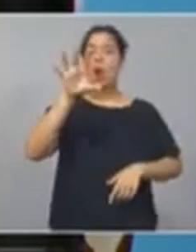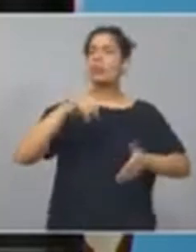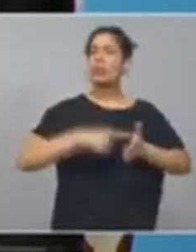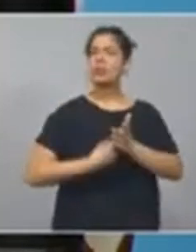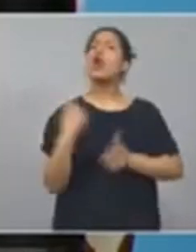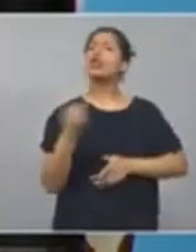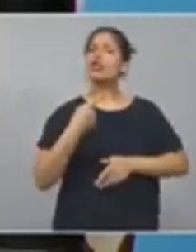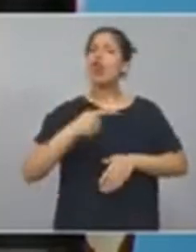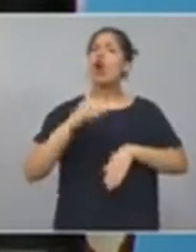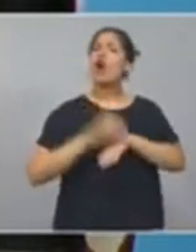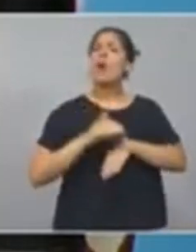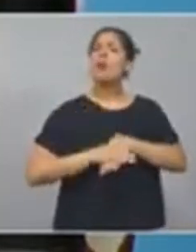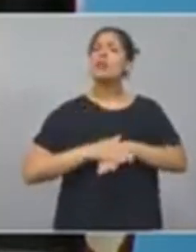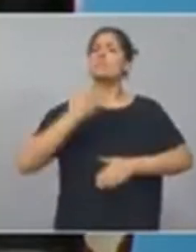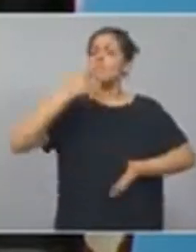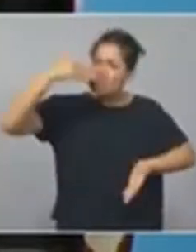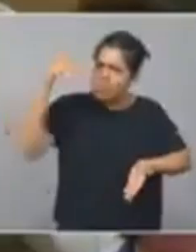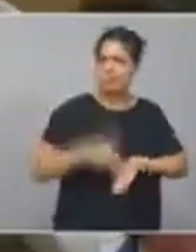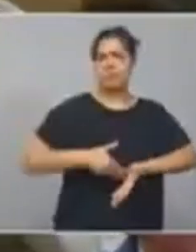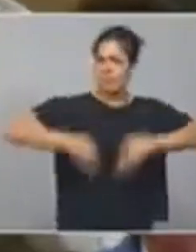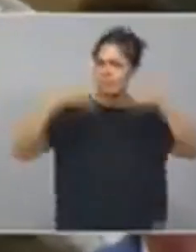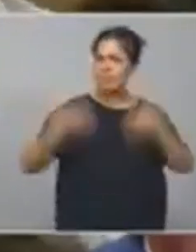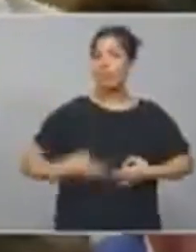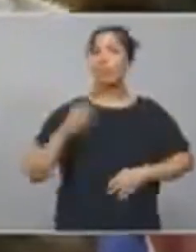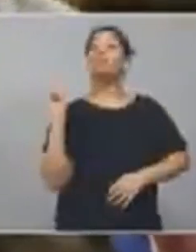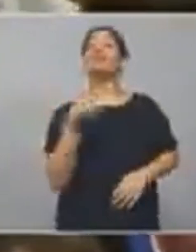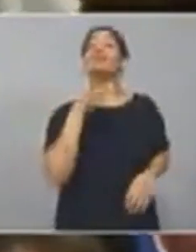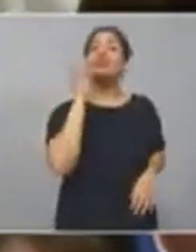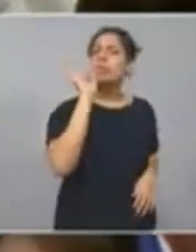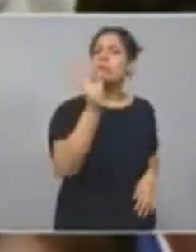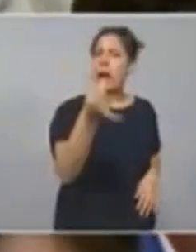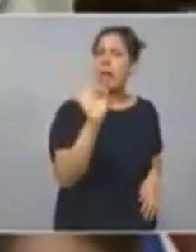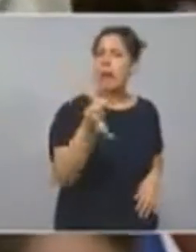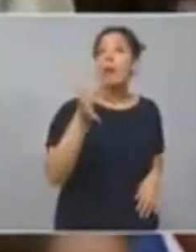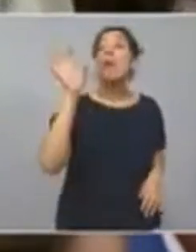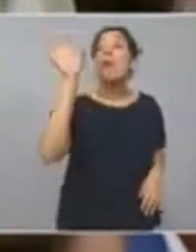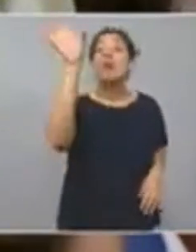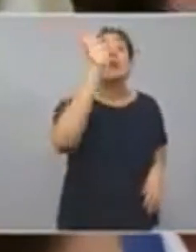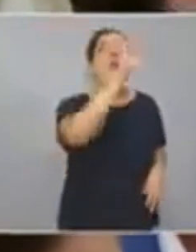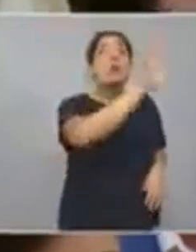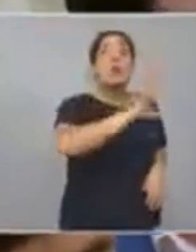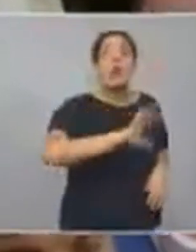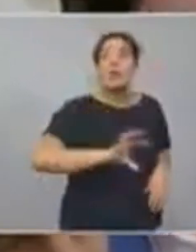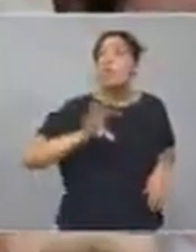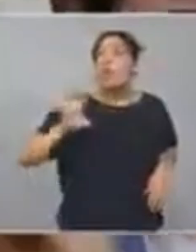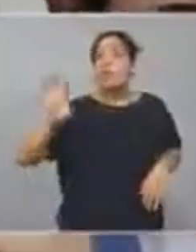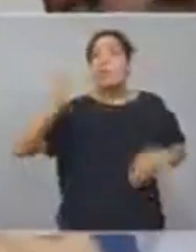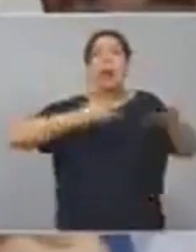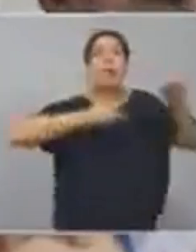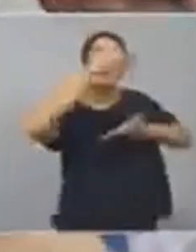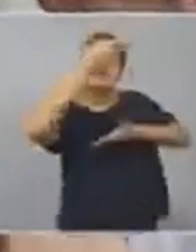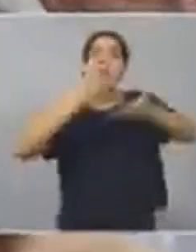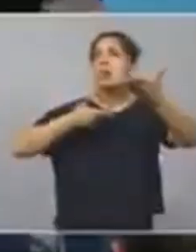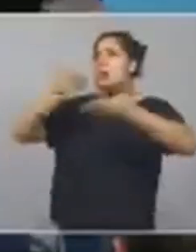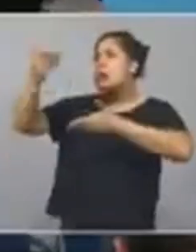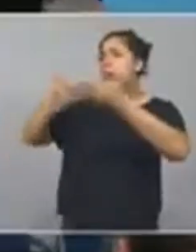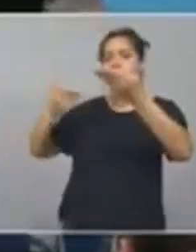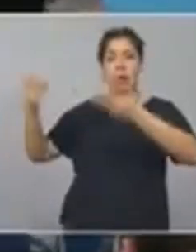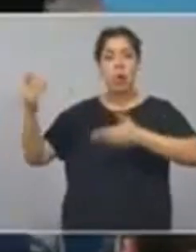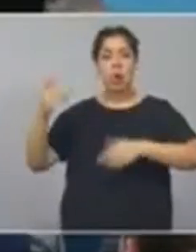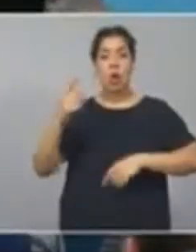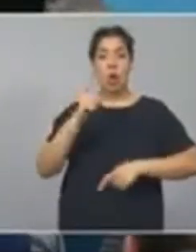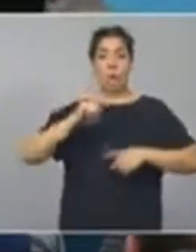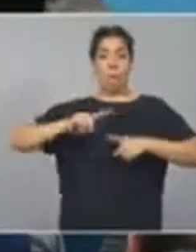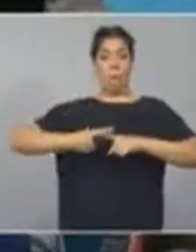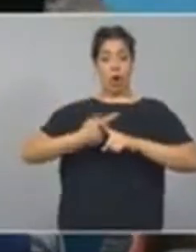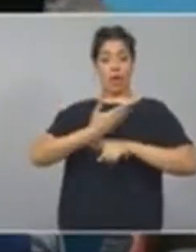que le corresponde porque sabemos que así como las provincias colaboran con la política nacional, son los